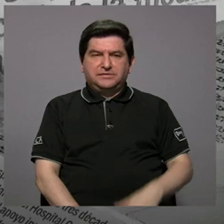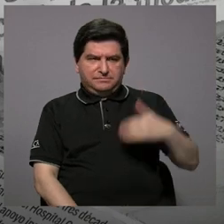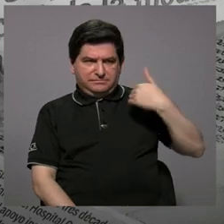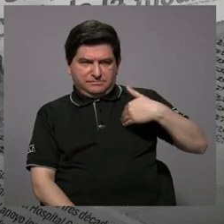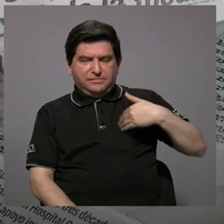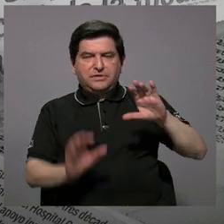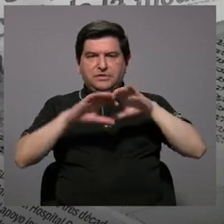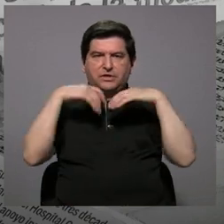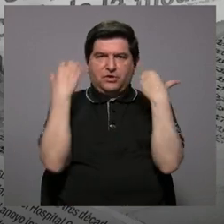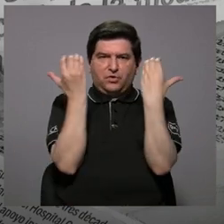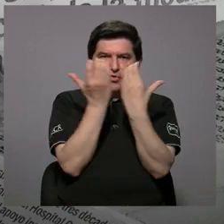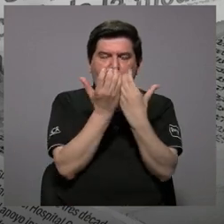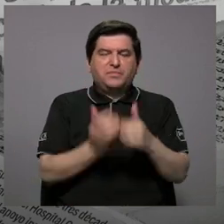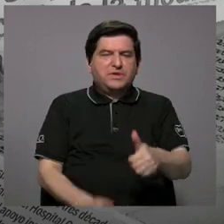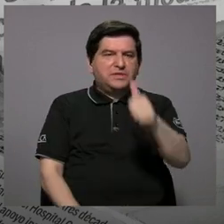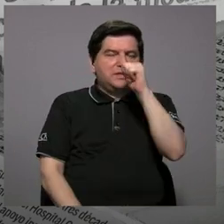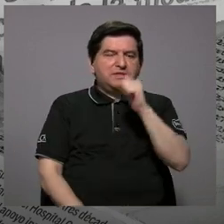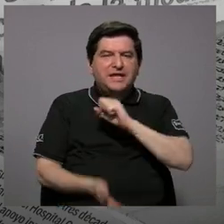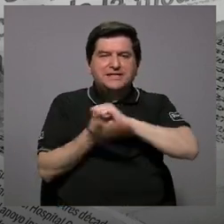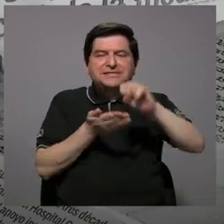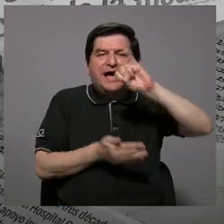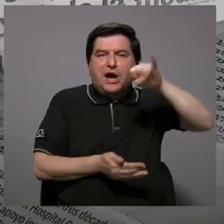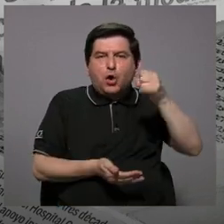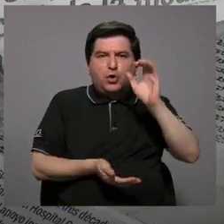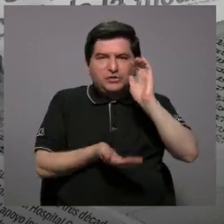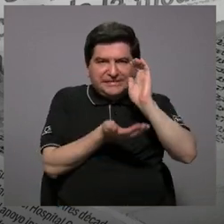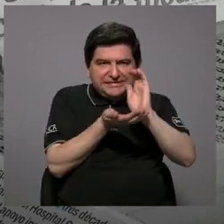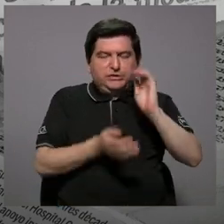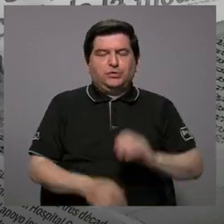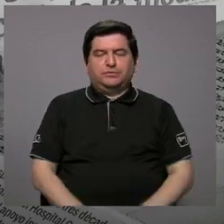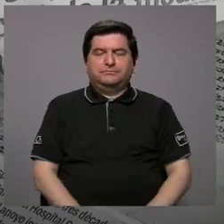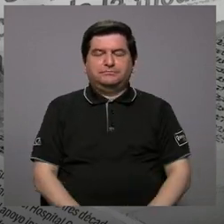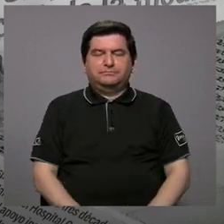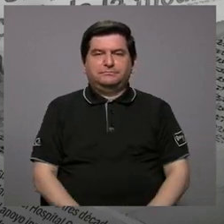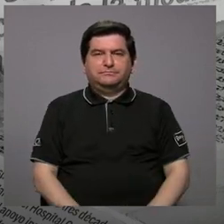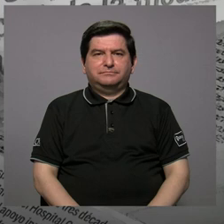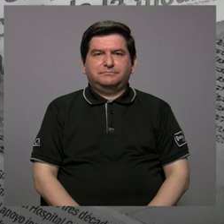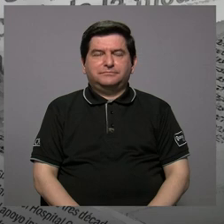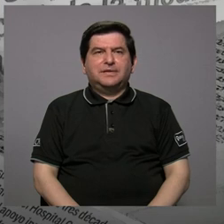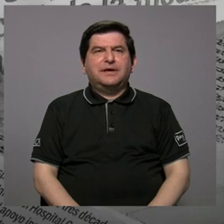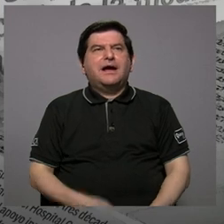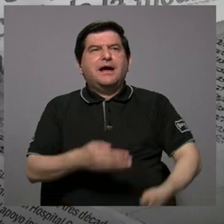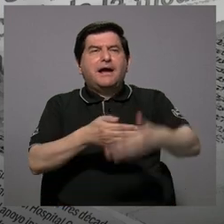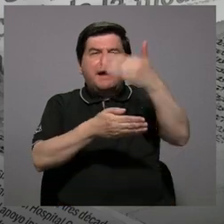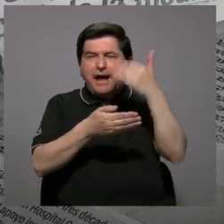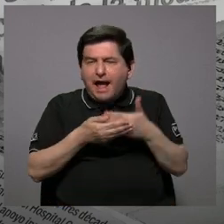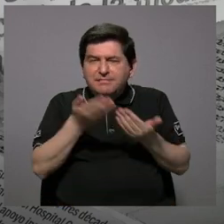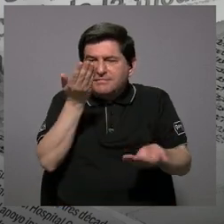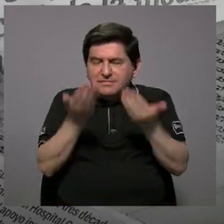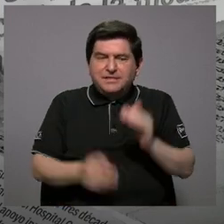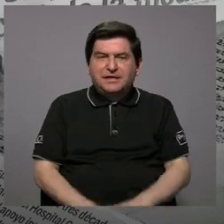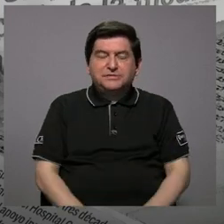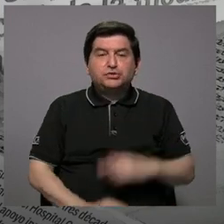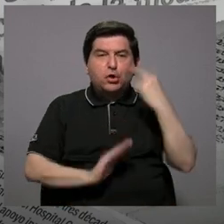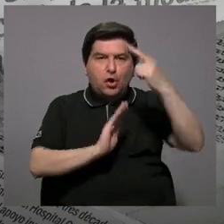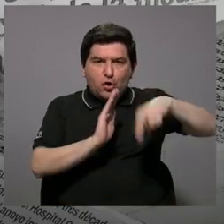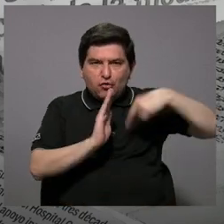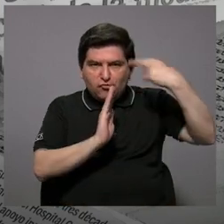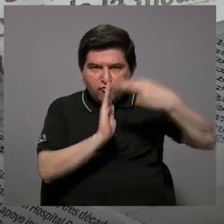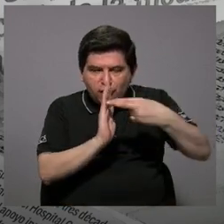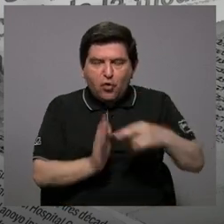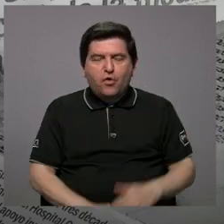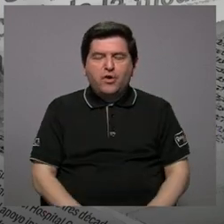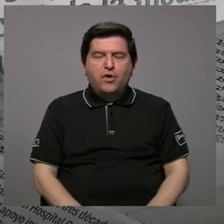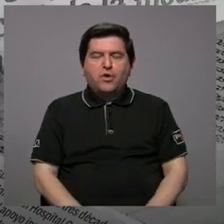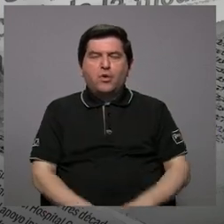el Comité de Agua de San Josecito. Mire, dentro de las peticiones, bueno, mejor antes que nada, ¿cuál es el papel que ha jugado